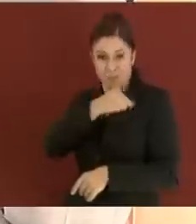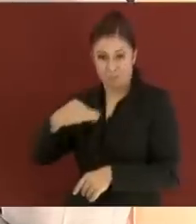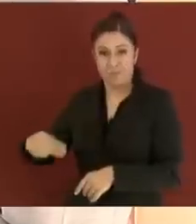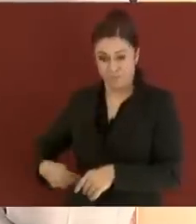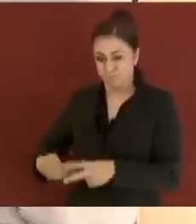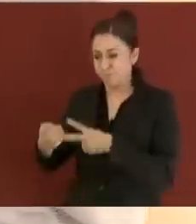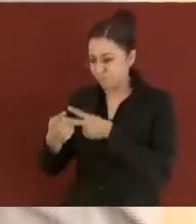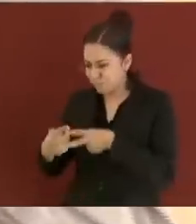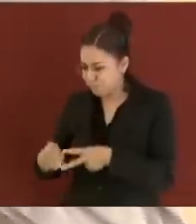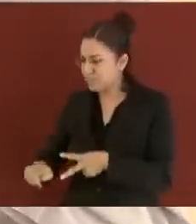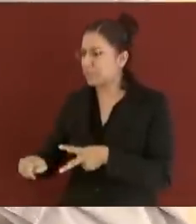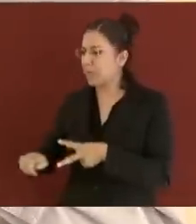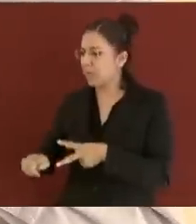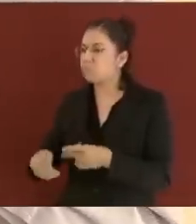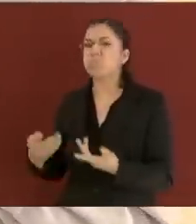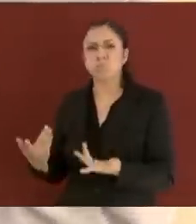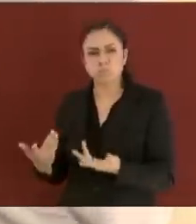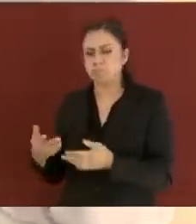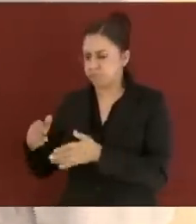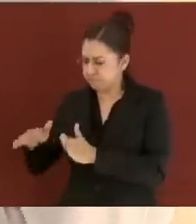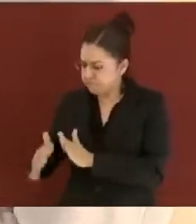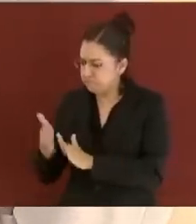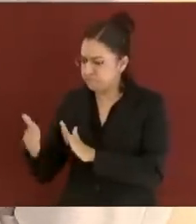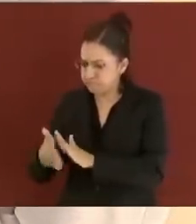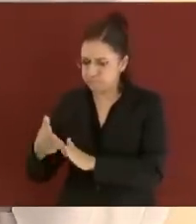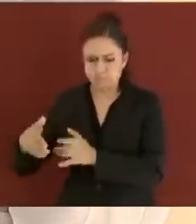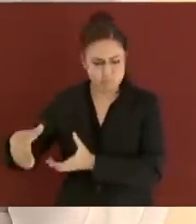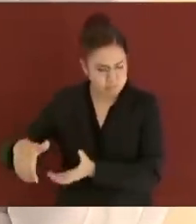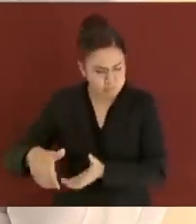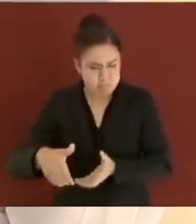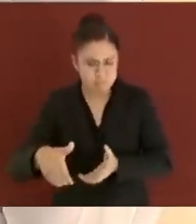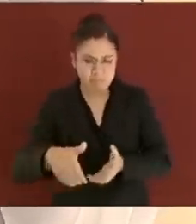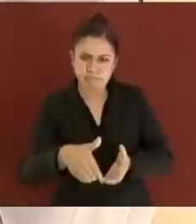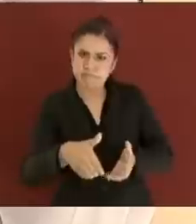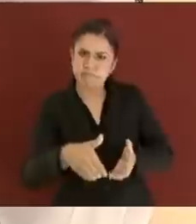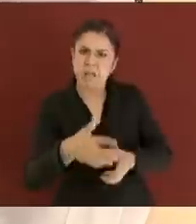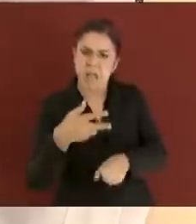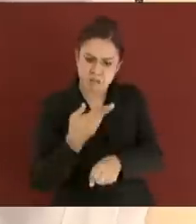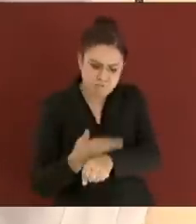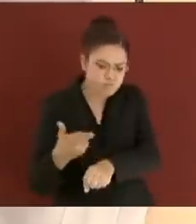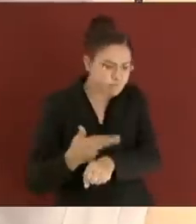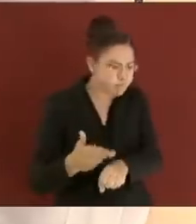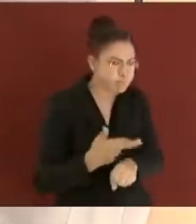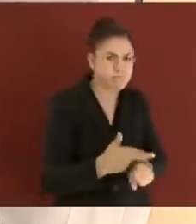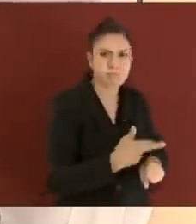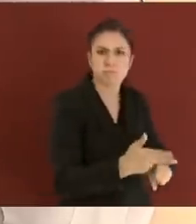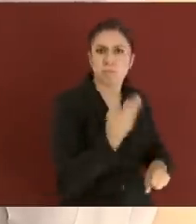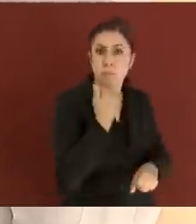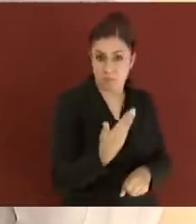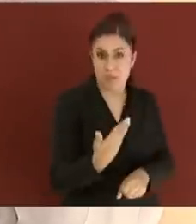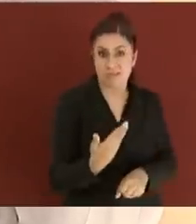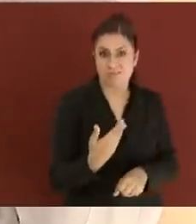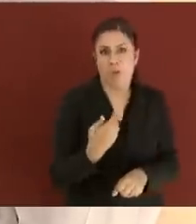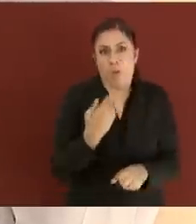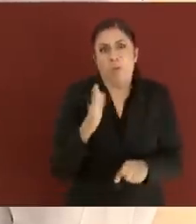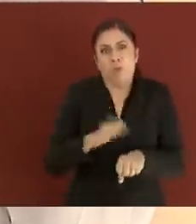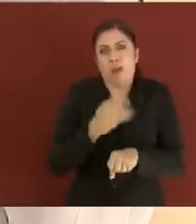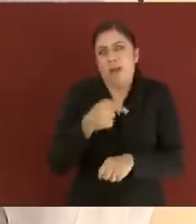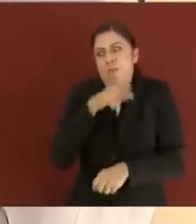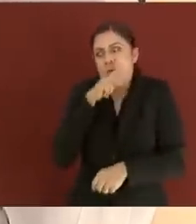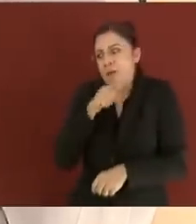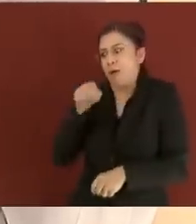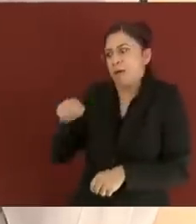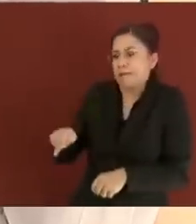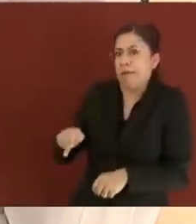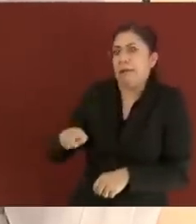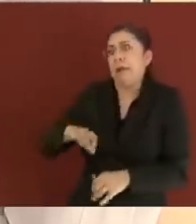independientemente de la accesibilidad y la oportunidad que se está dando con esta acción cuando se termine, pero independientemente